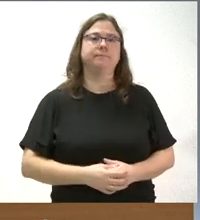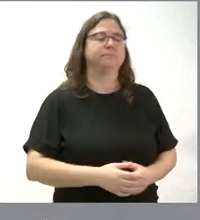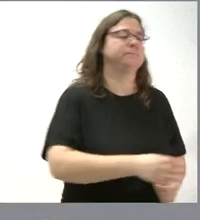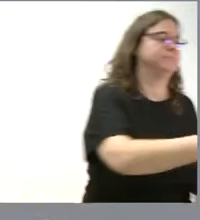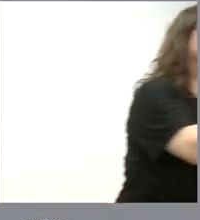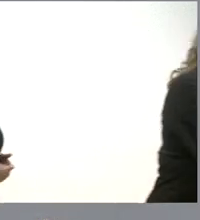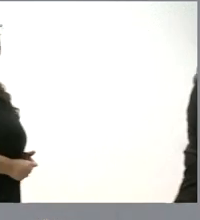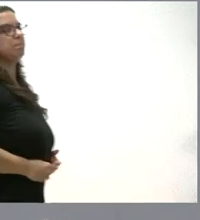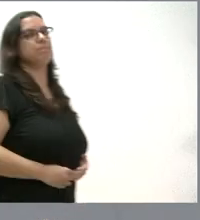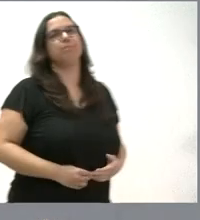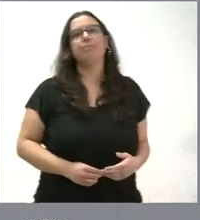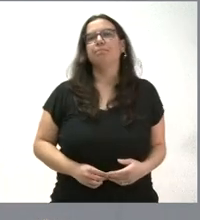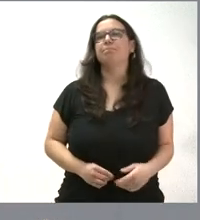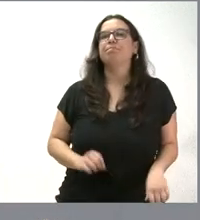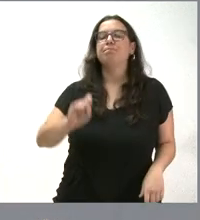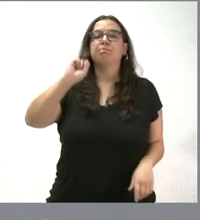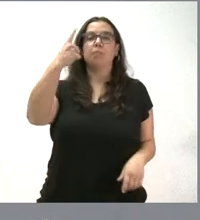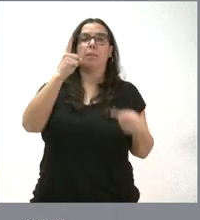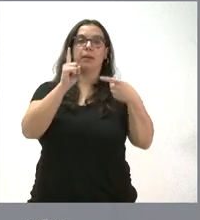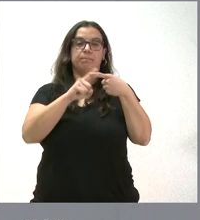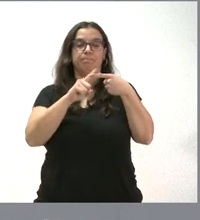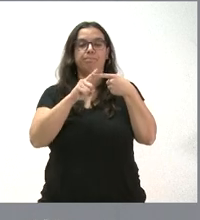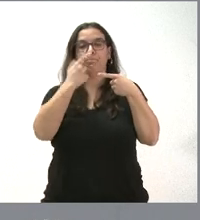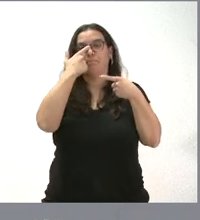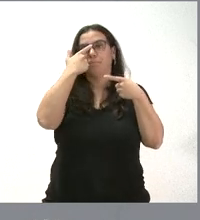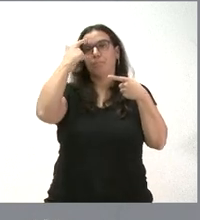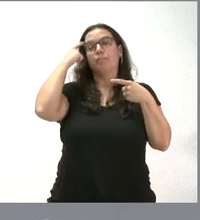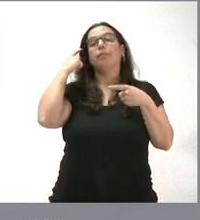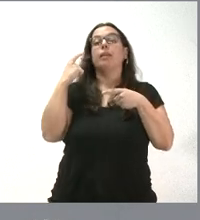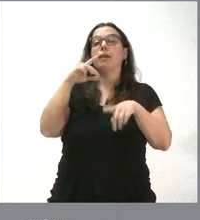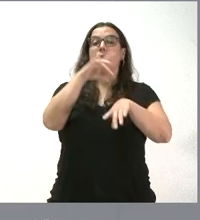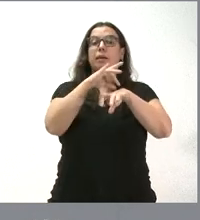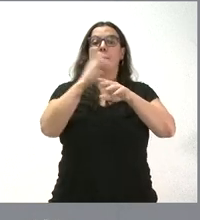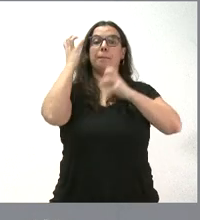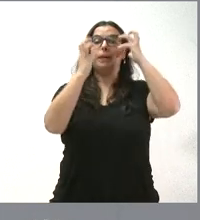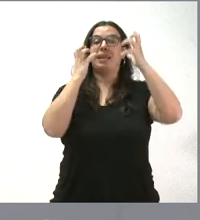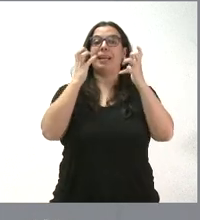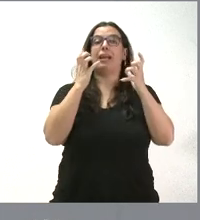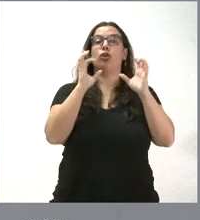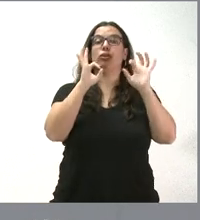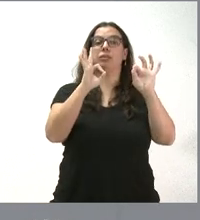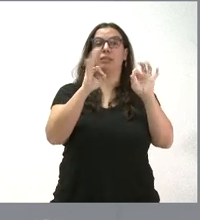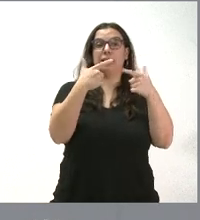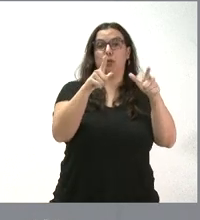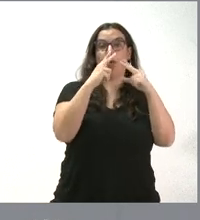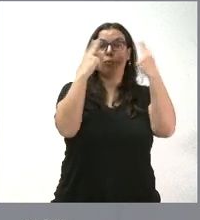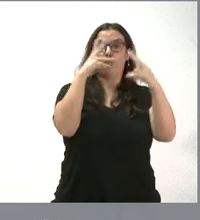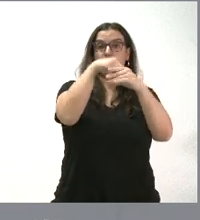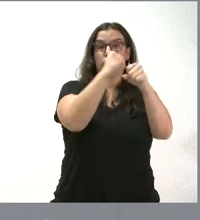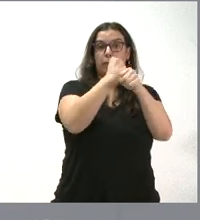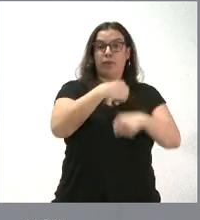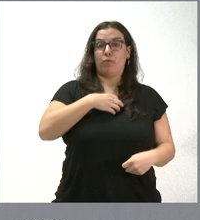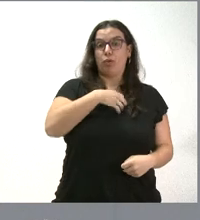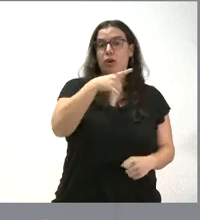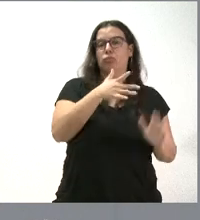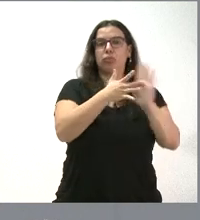Sobre el primero de los asuntos, el veterinario que trabaja para el sector público tiene la poderestad pública y, por tanto, todo lo que corresponde al